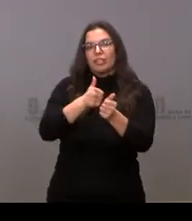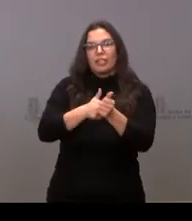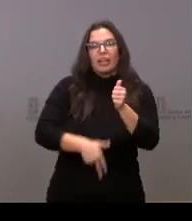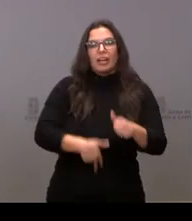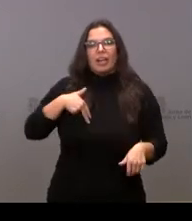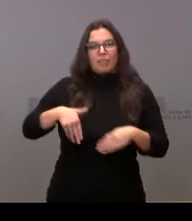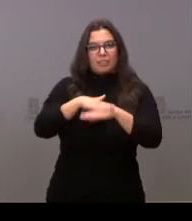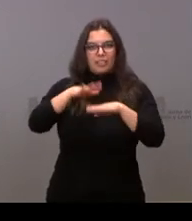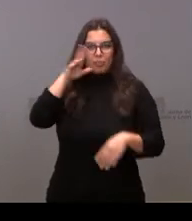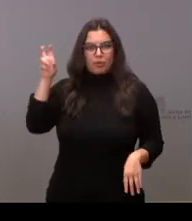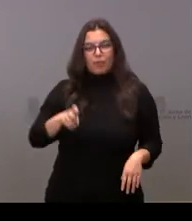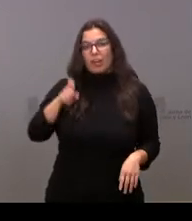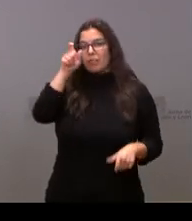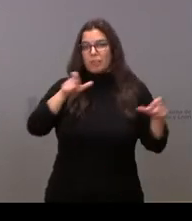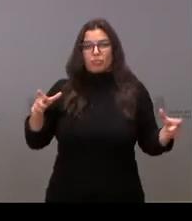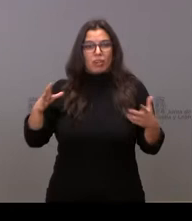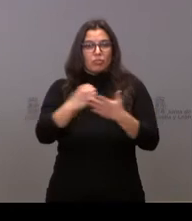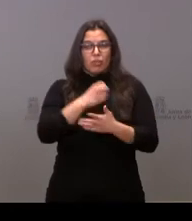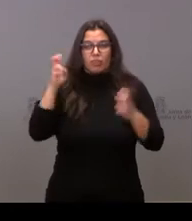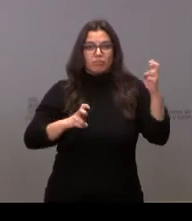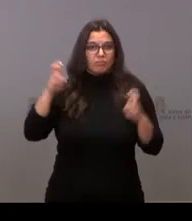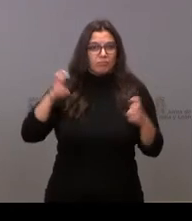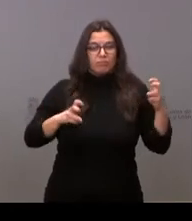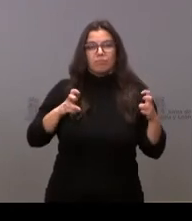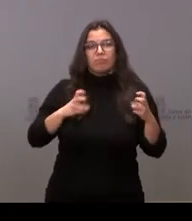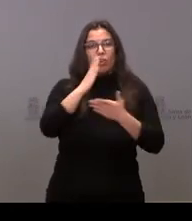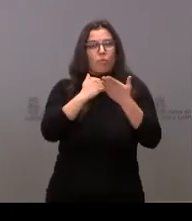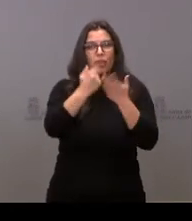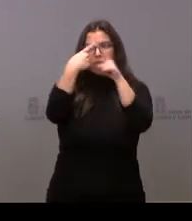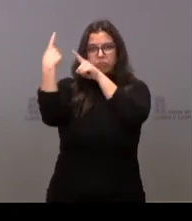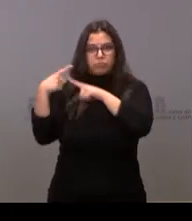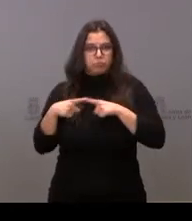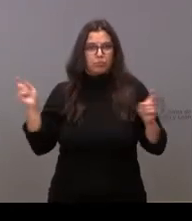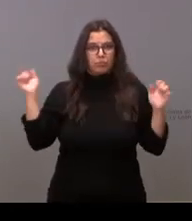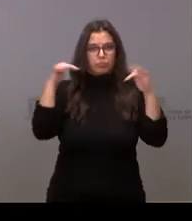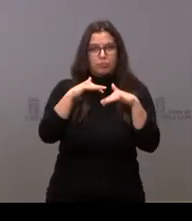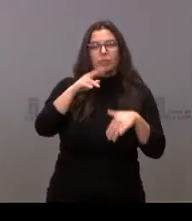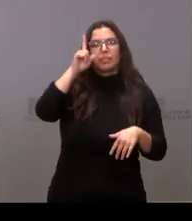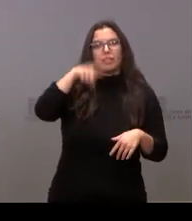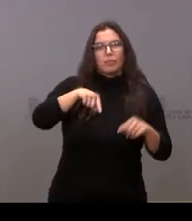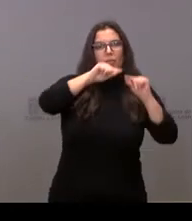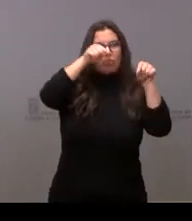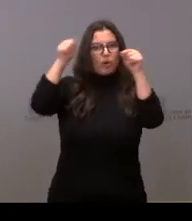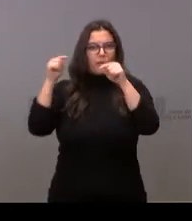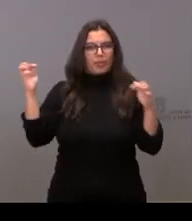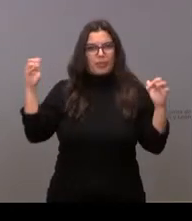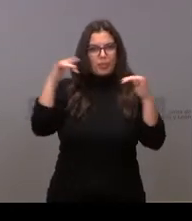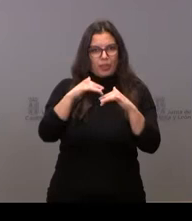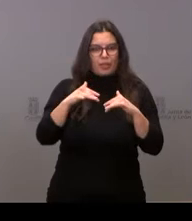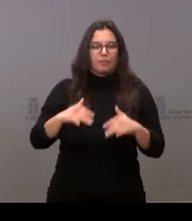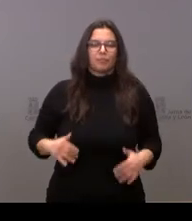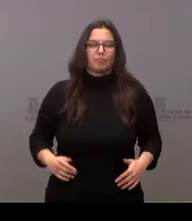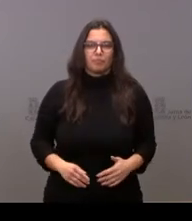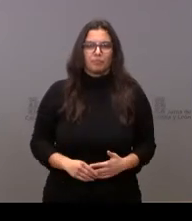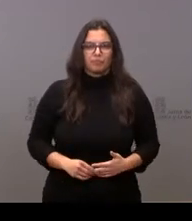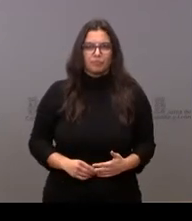por su presencia y a todas las personas que han venido desde otras comunidades autónomas y también desde otras provincias de Castilla